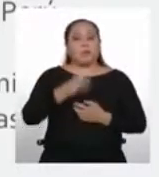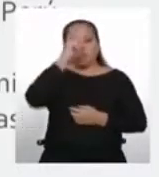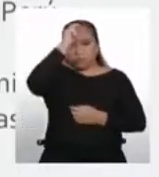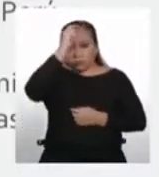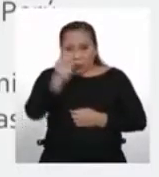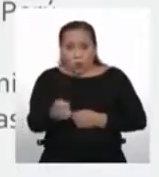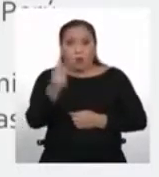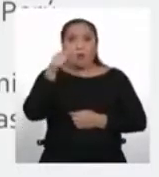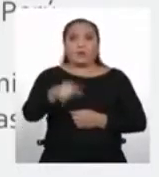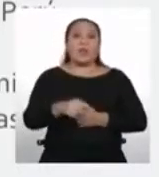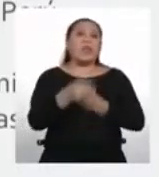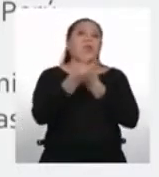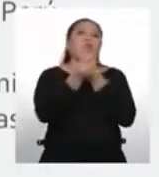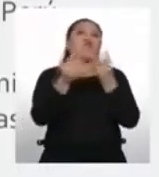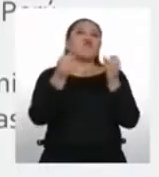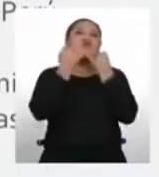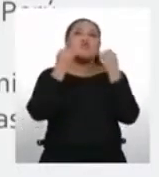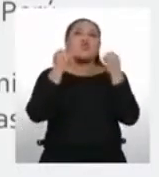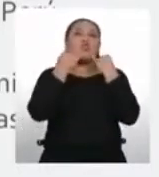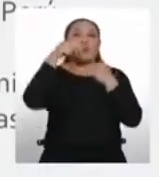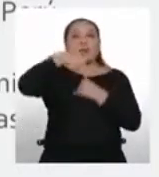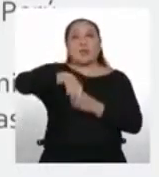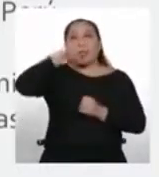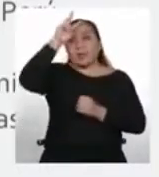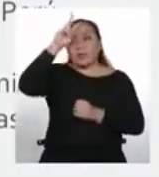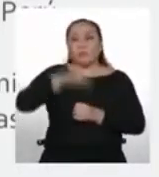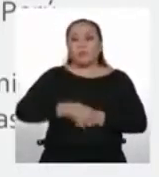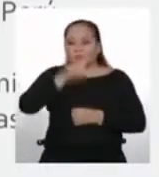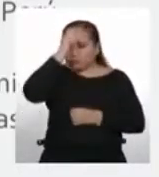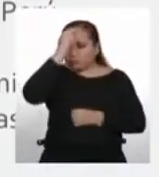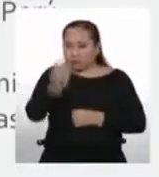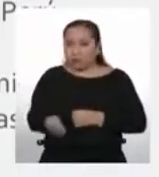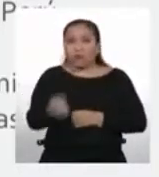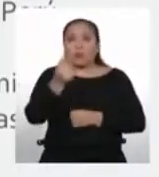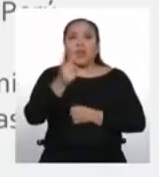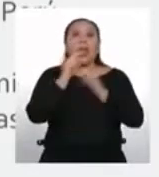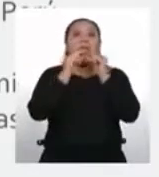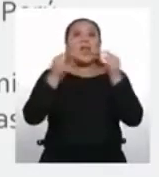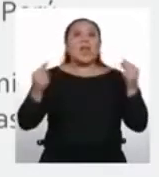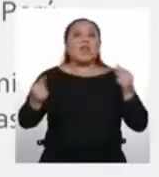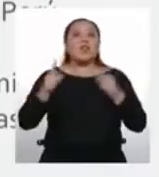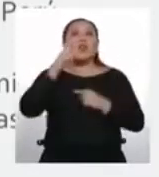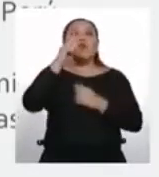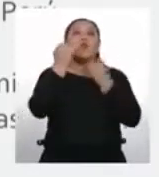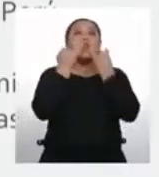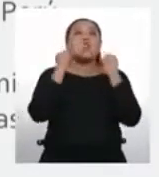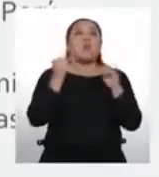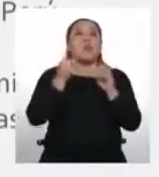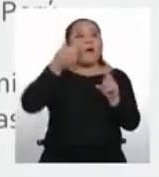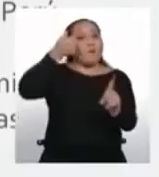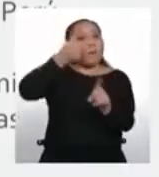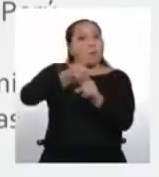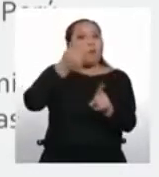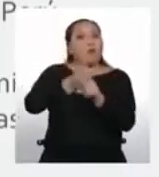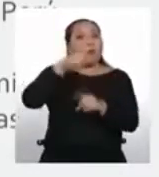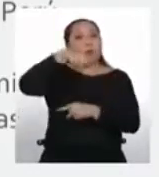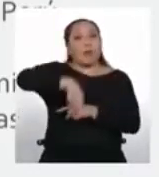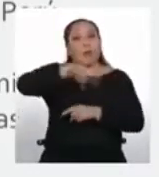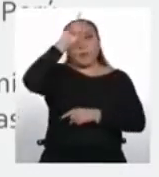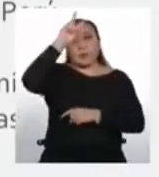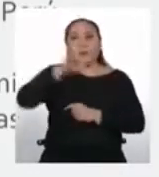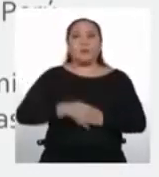En esta fecha se conmemora el reconocimiento del Quechua como uno de los idiomas oficiales del Perú. En el